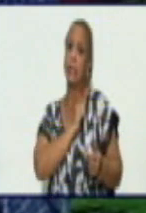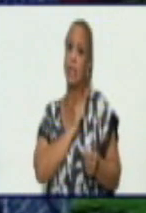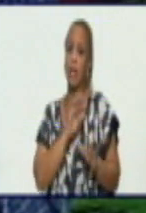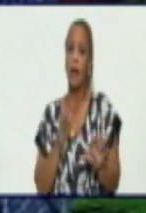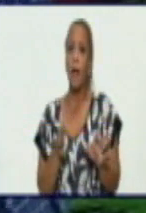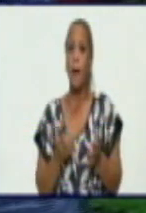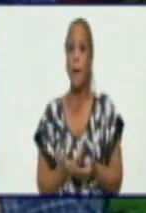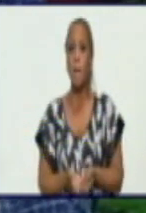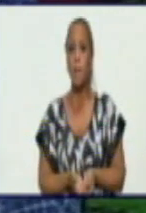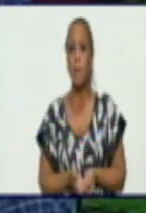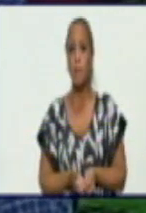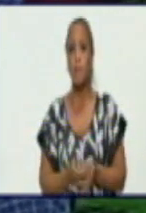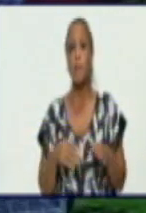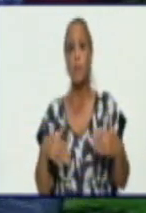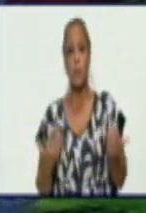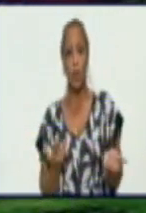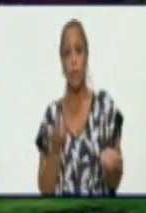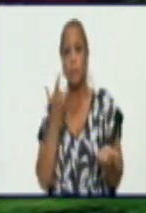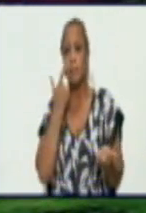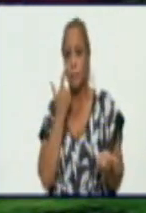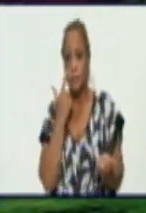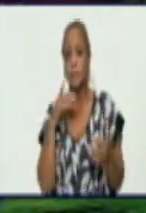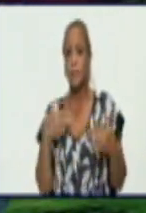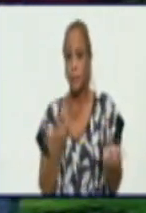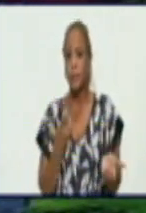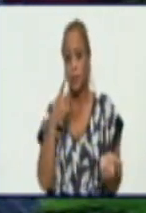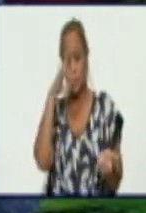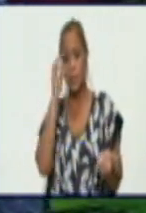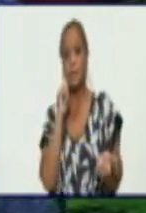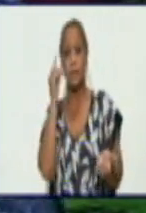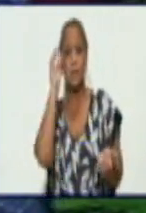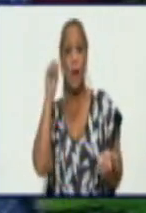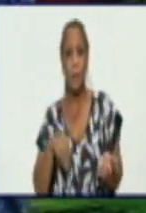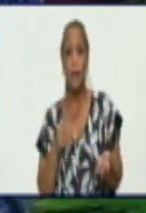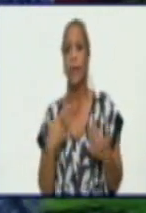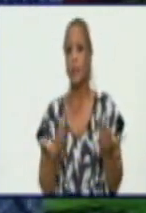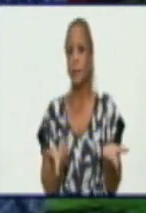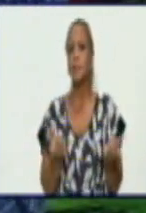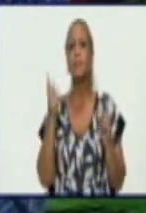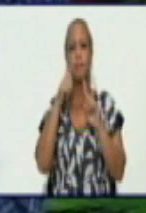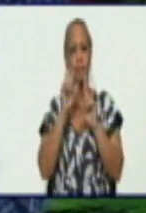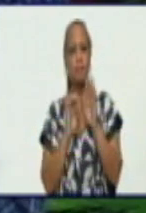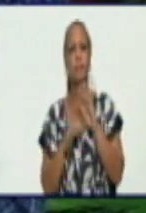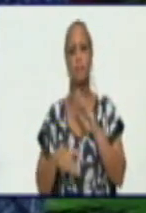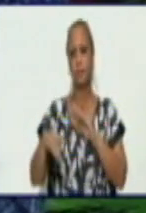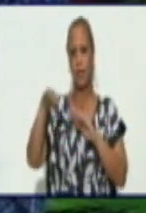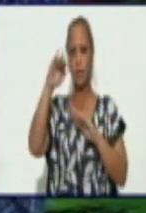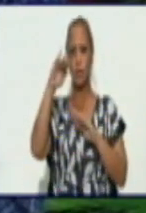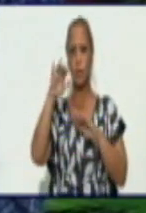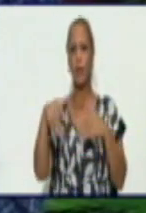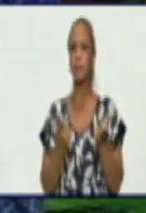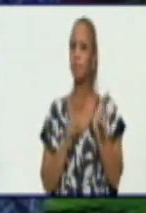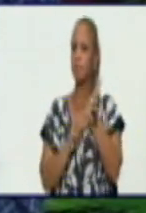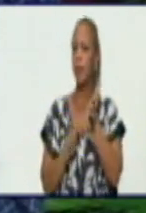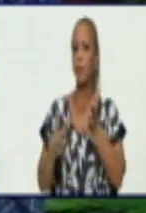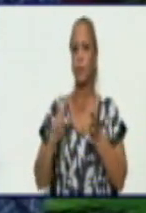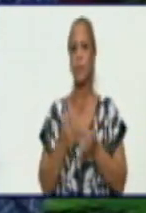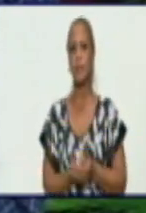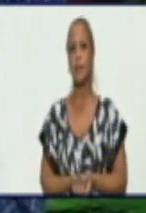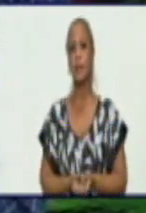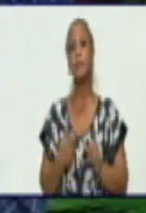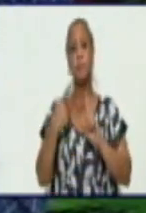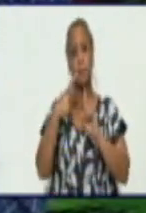porque a ojos vistas usted se percata de que los datos tienden a subir en la provincia. Si nos